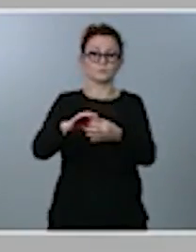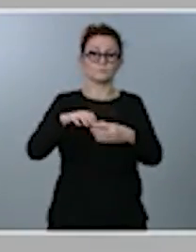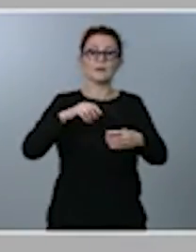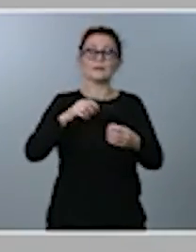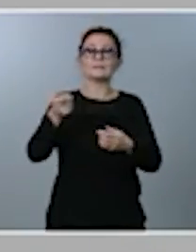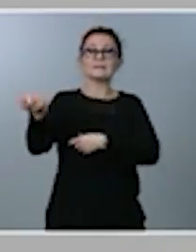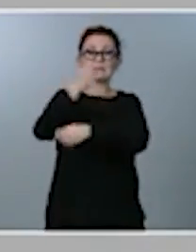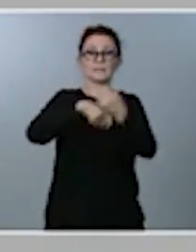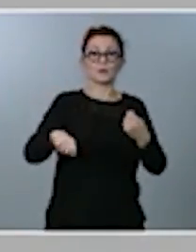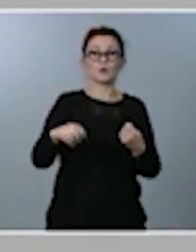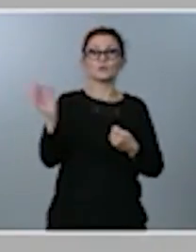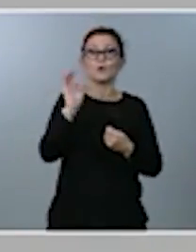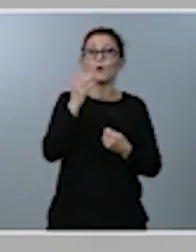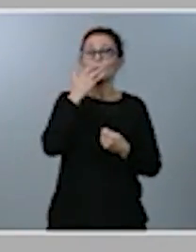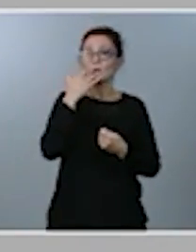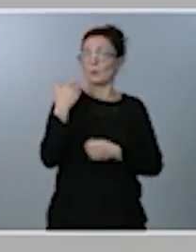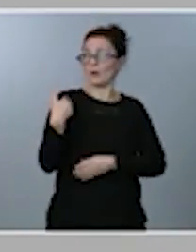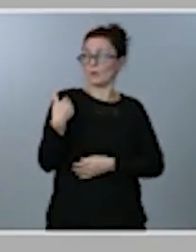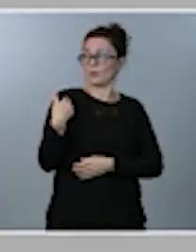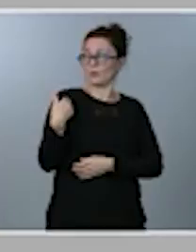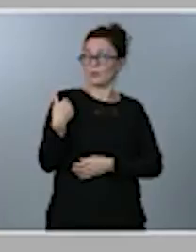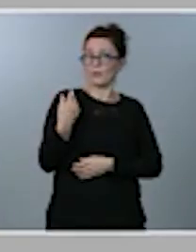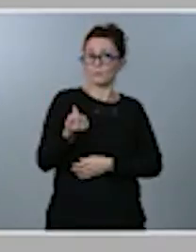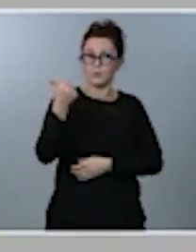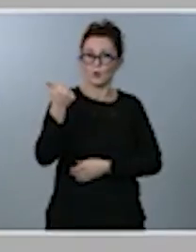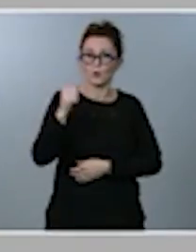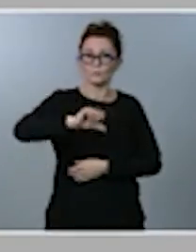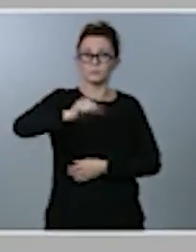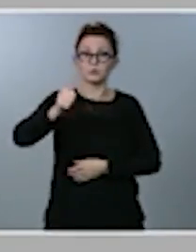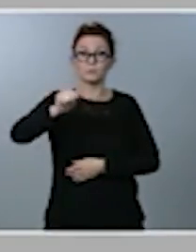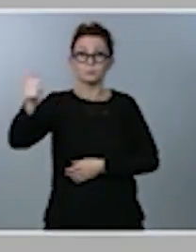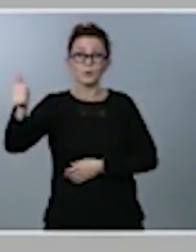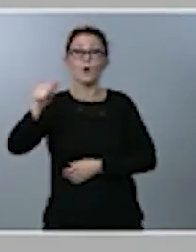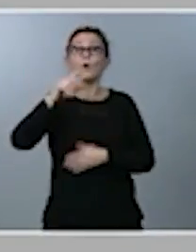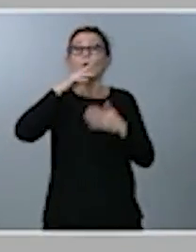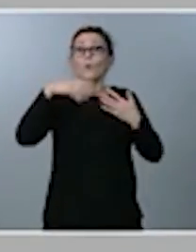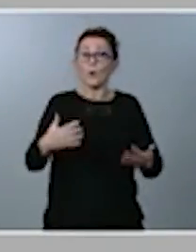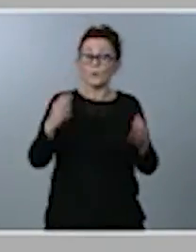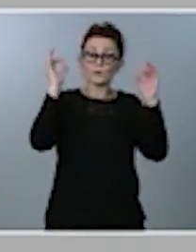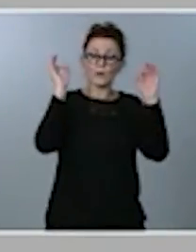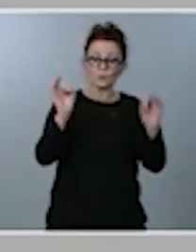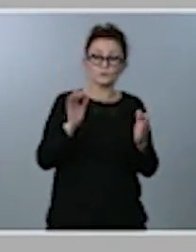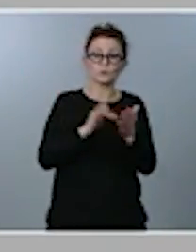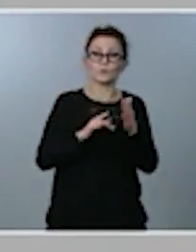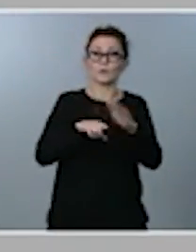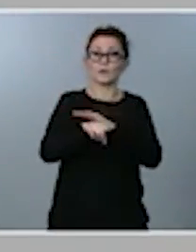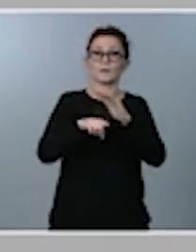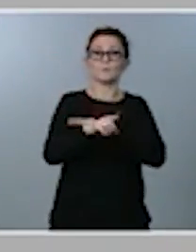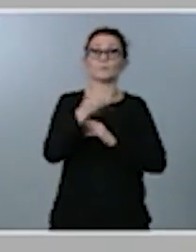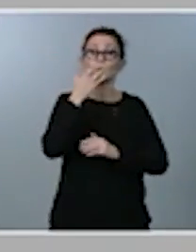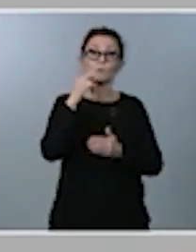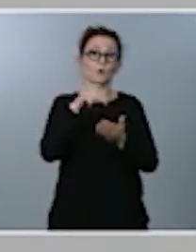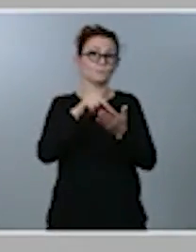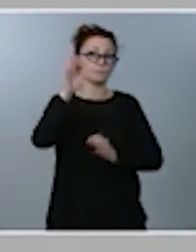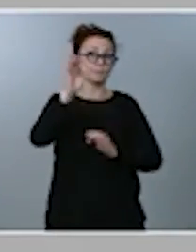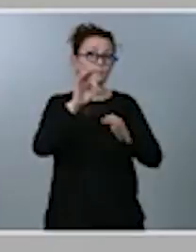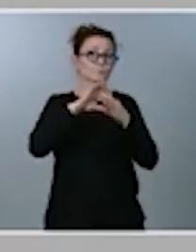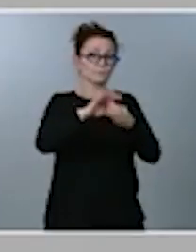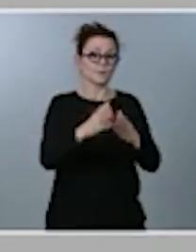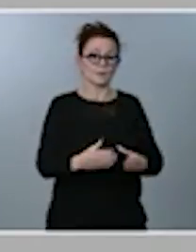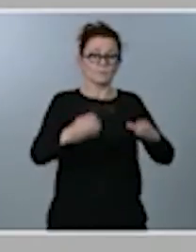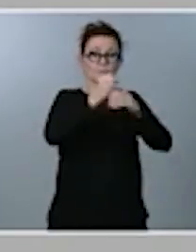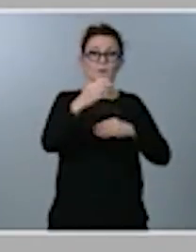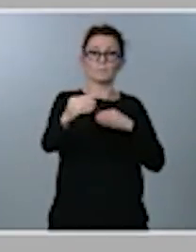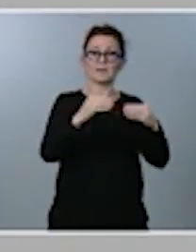reciente aprobación, o algunos que están justamente ahora en tramitación. Por ejemplo, impuestos sobre envases de plástico no reutilizables